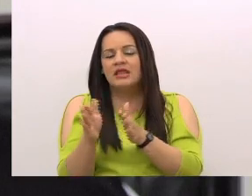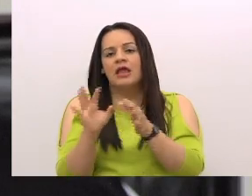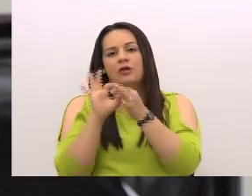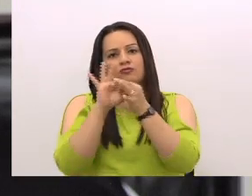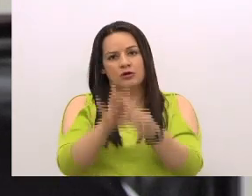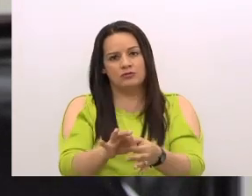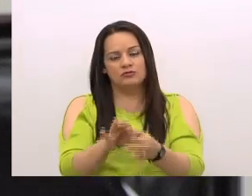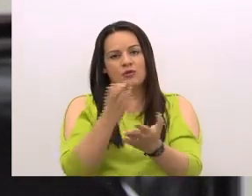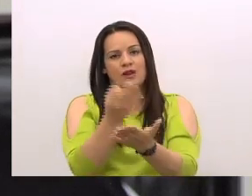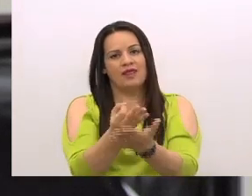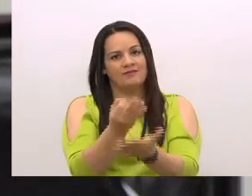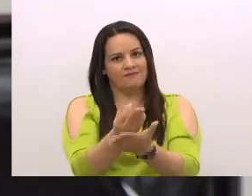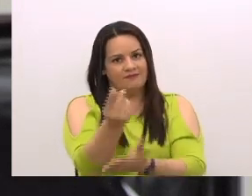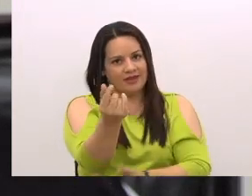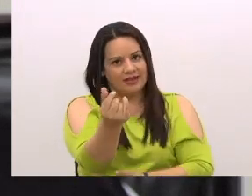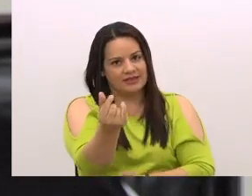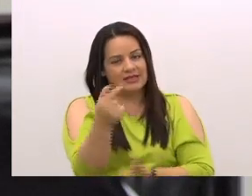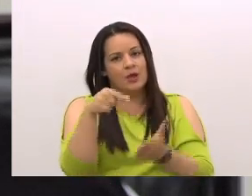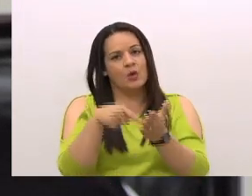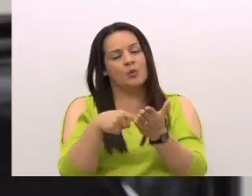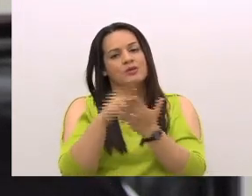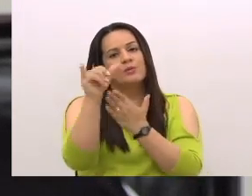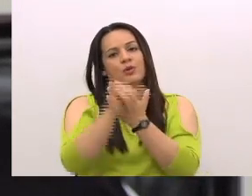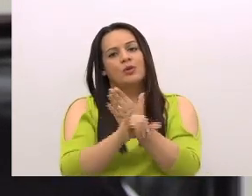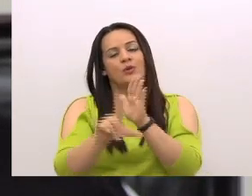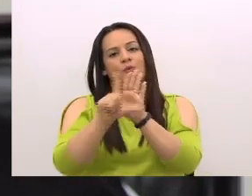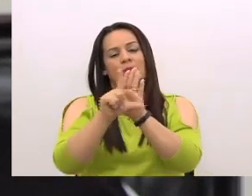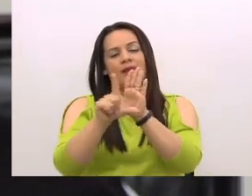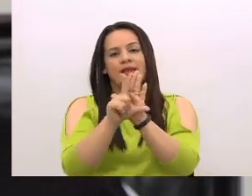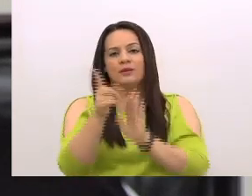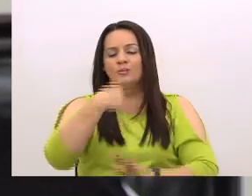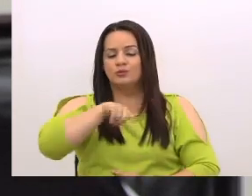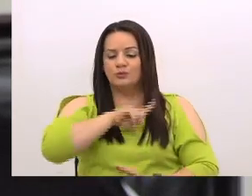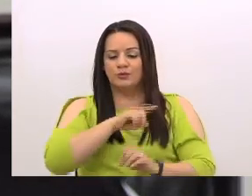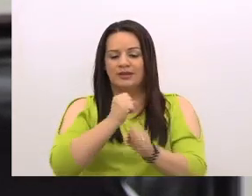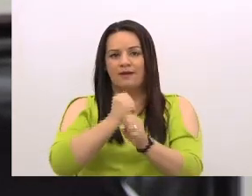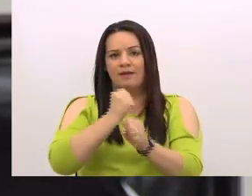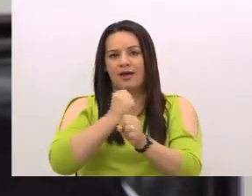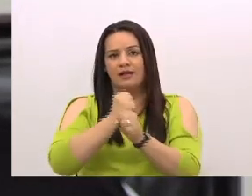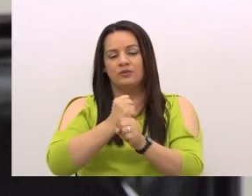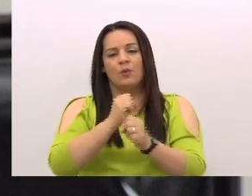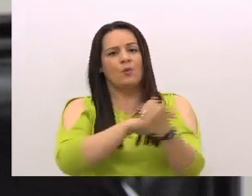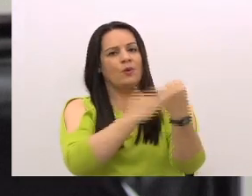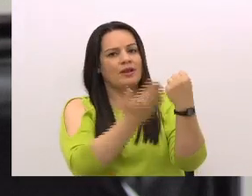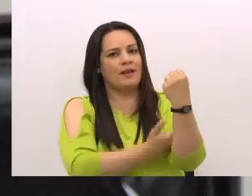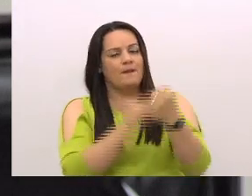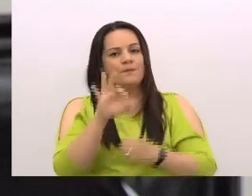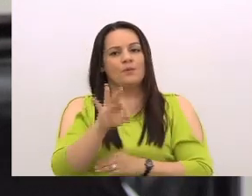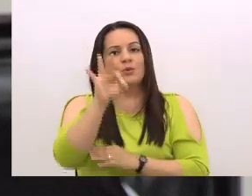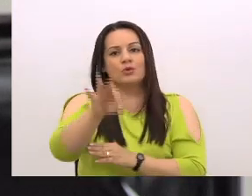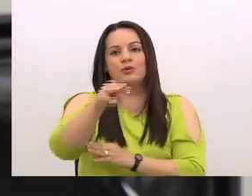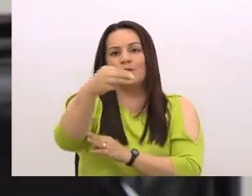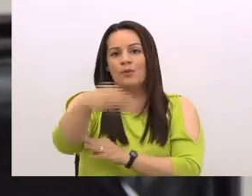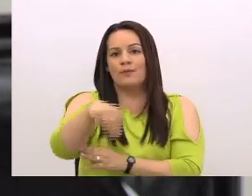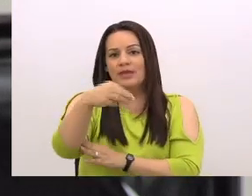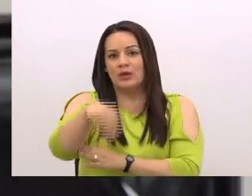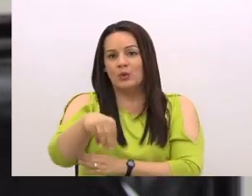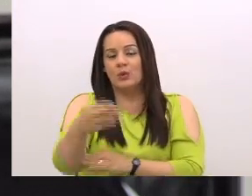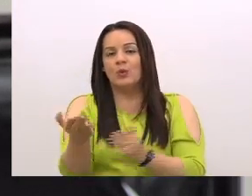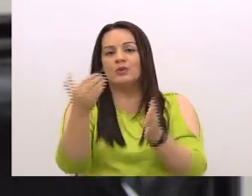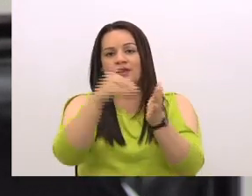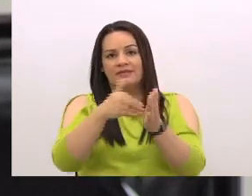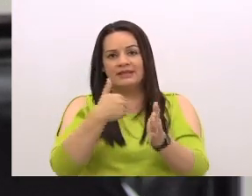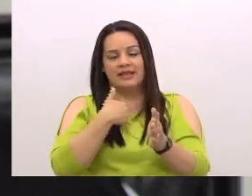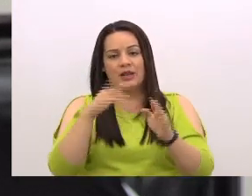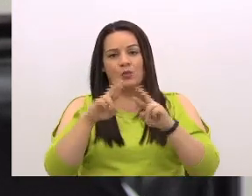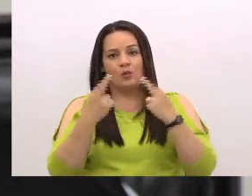financiera. De ahí que, con este proyecto de ley, estamos trabajando fuertemente. El próximo miércoles, de nuevo, vamos a tener